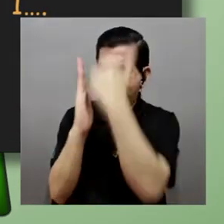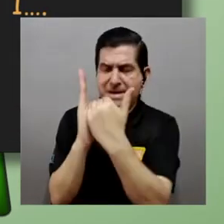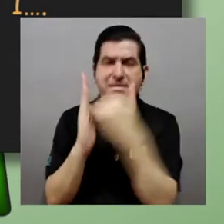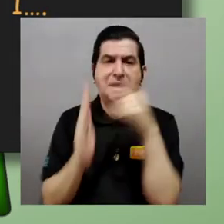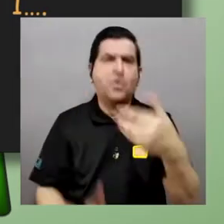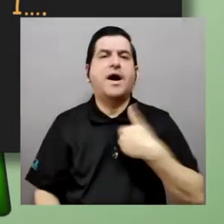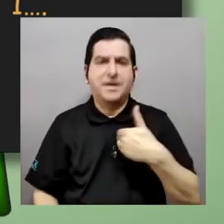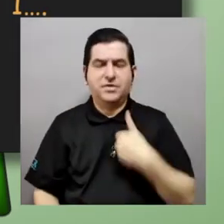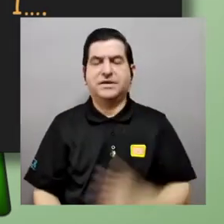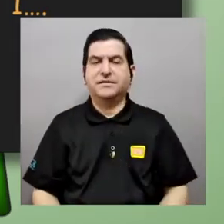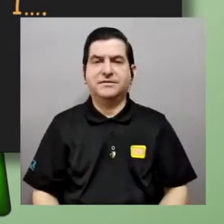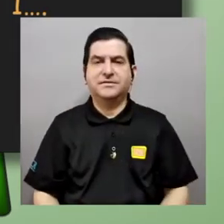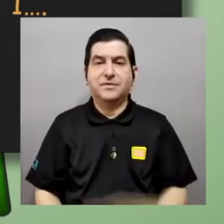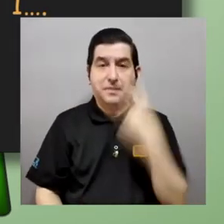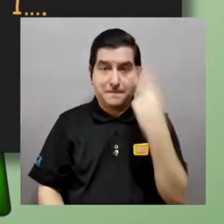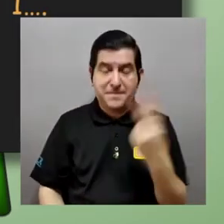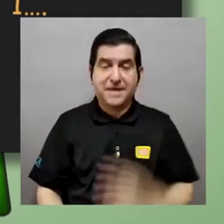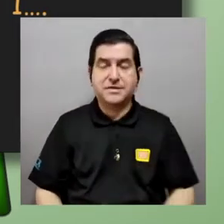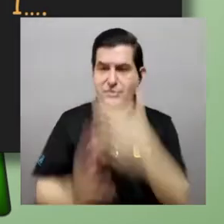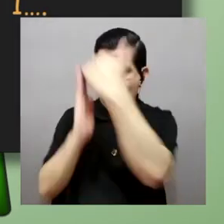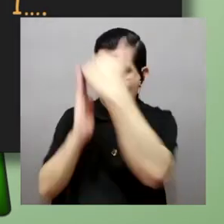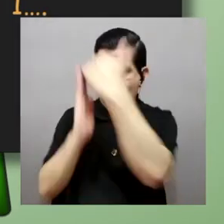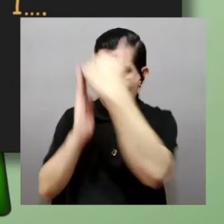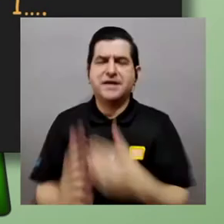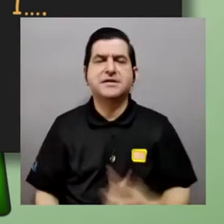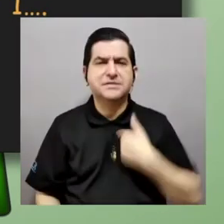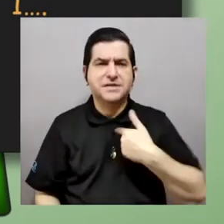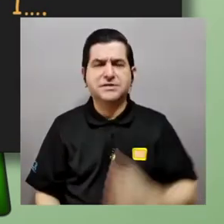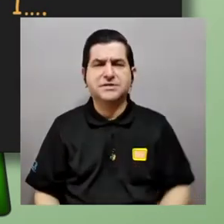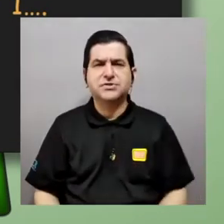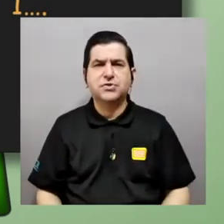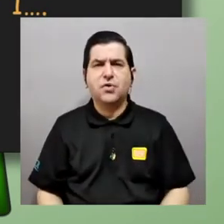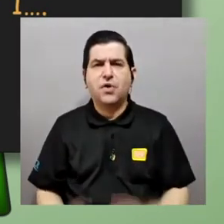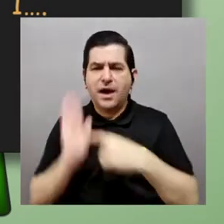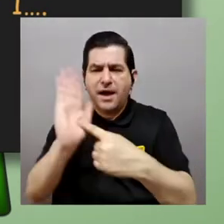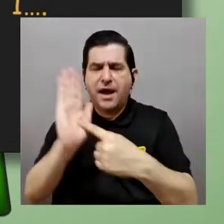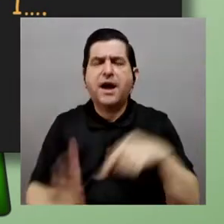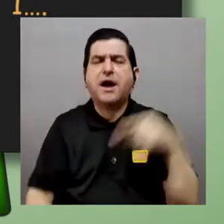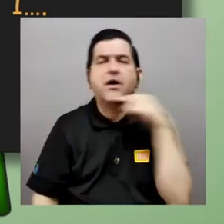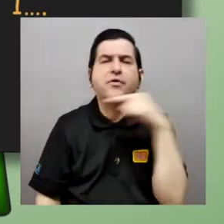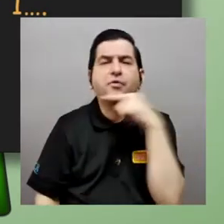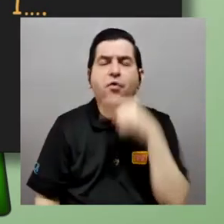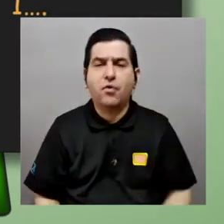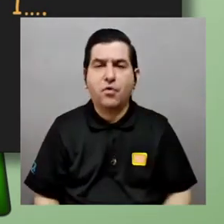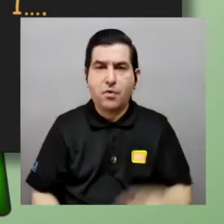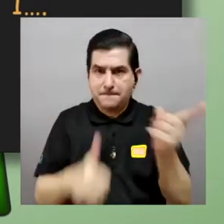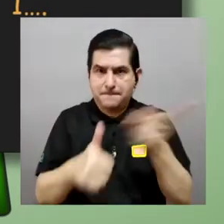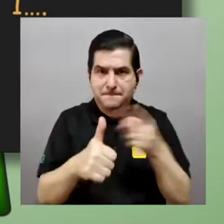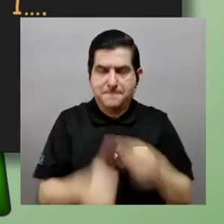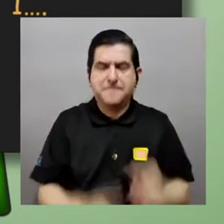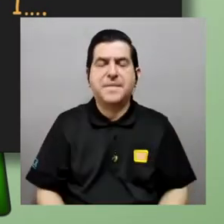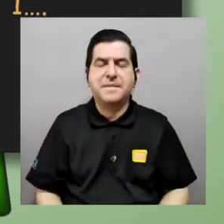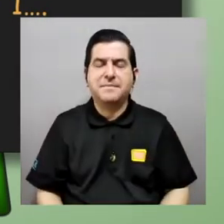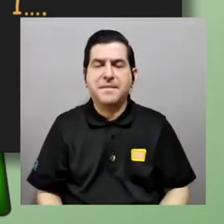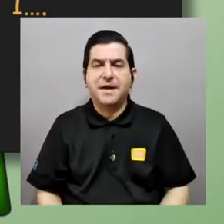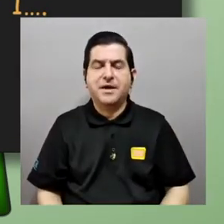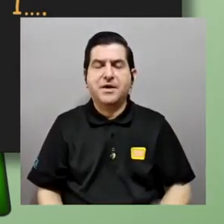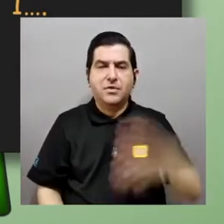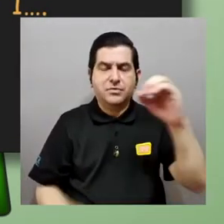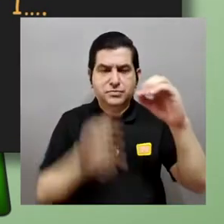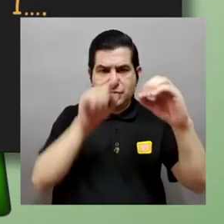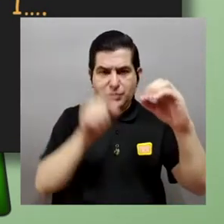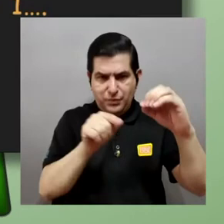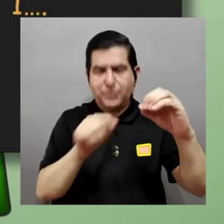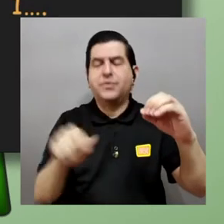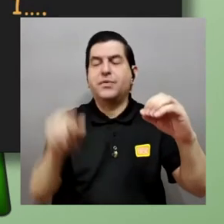los elementos de la lista pero van que yo marque unos unos numeritos en rojo en el primero marqué el primer decimal en rojo en el segundo marqué el segundo decimal en